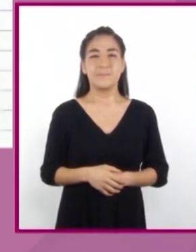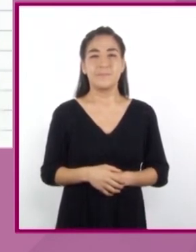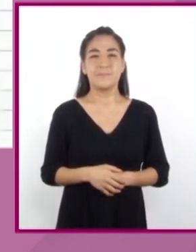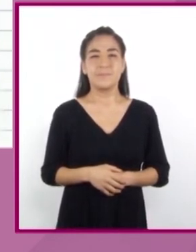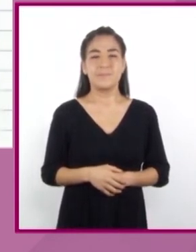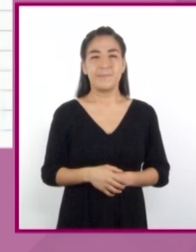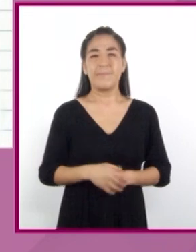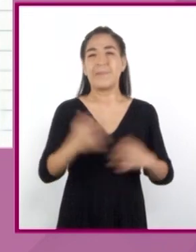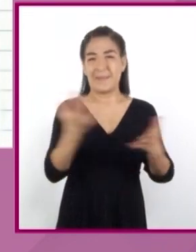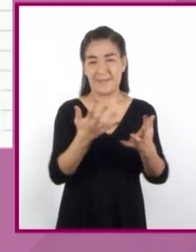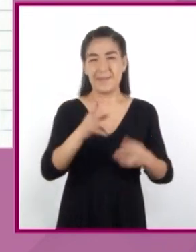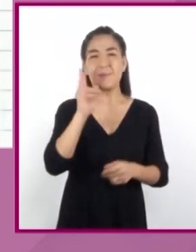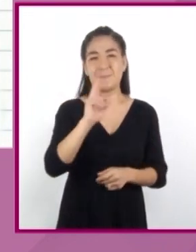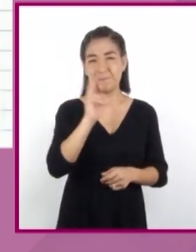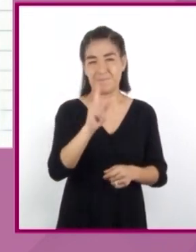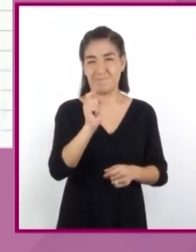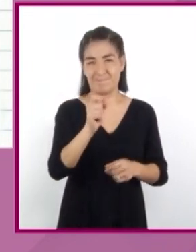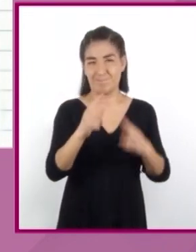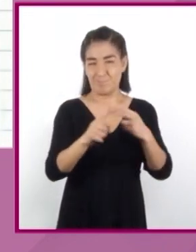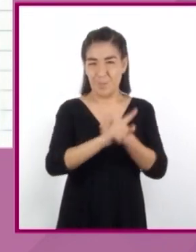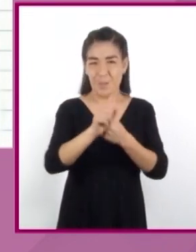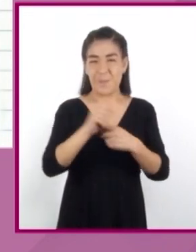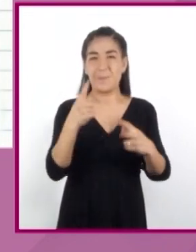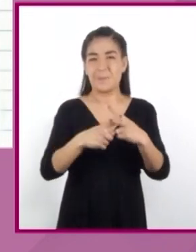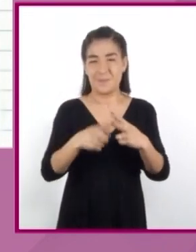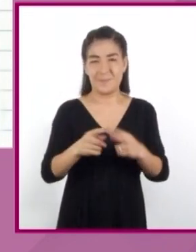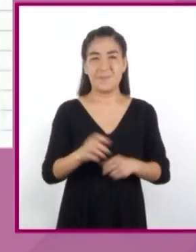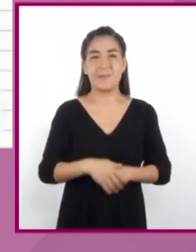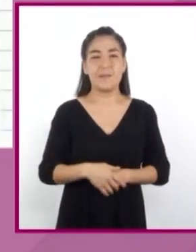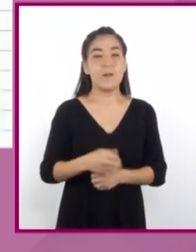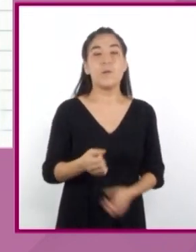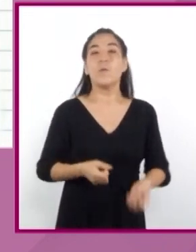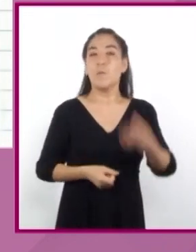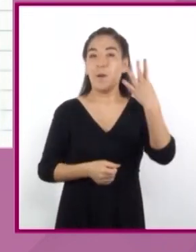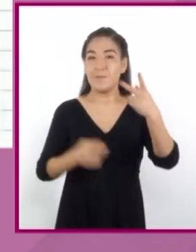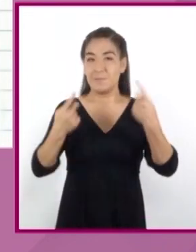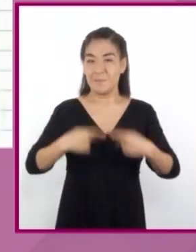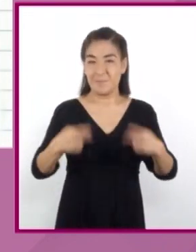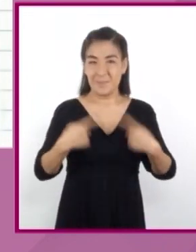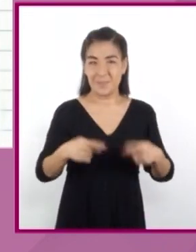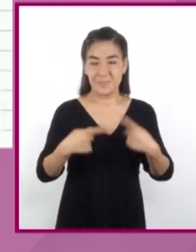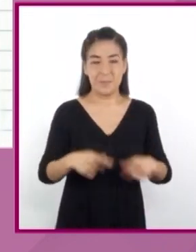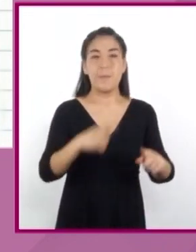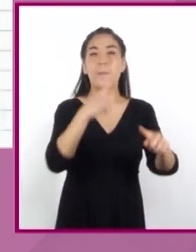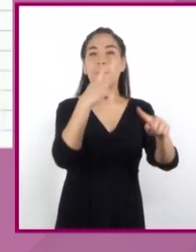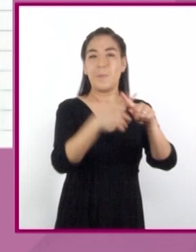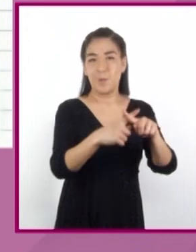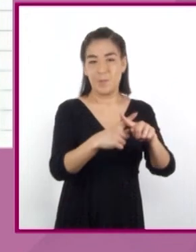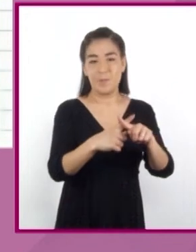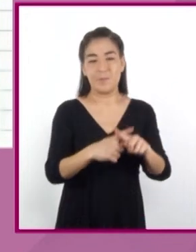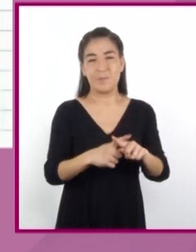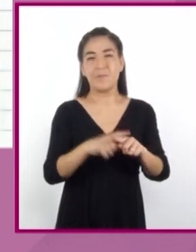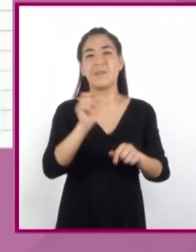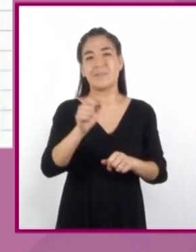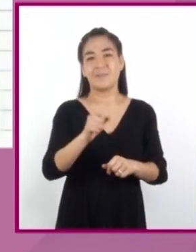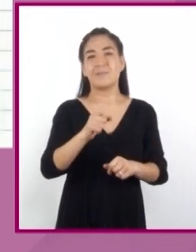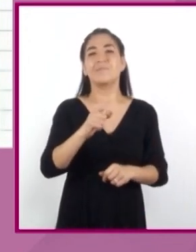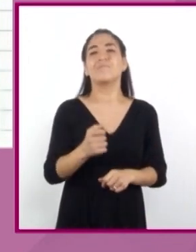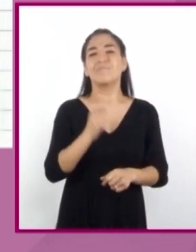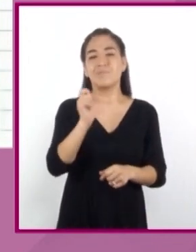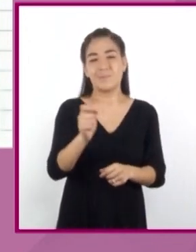Realicemos el producto de la cantidad de personas por la constante de